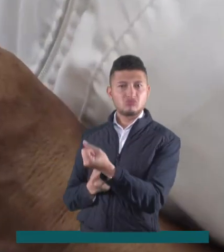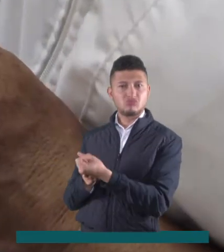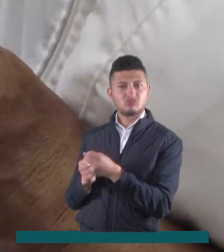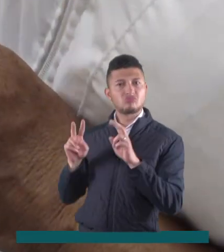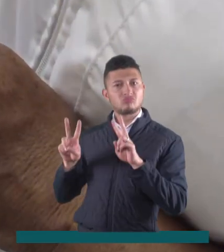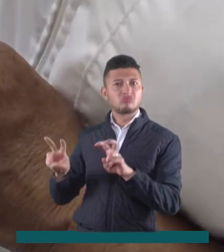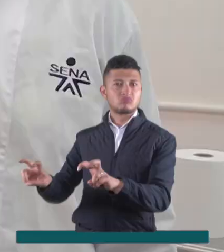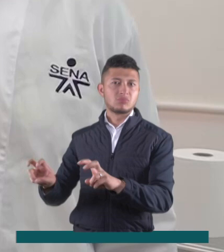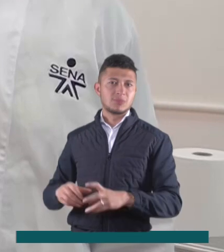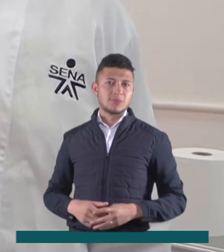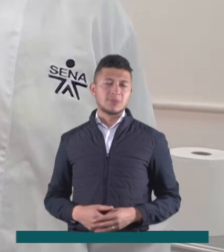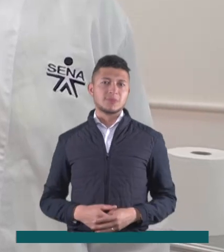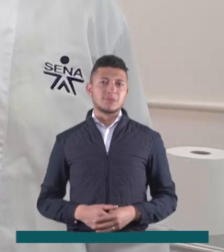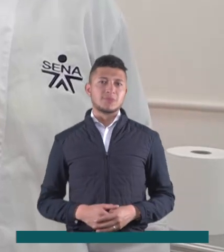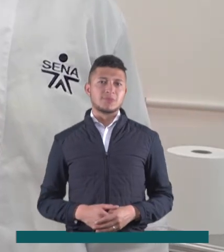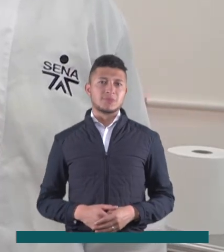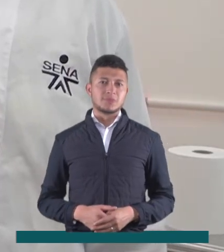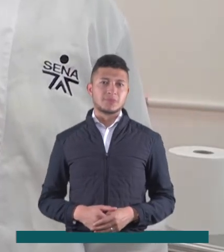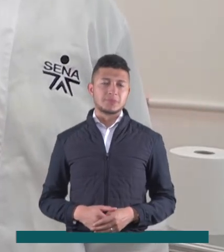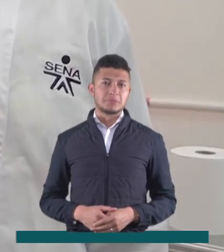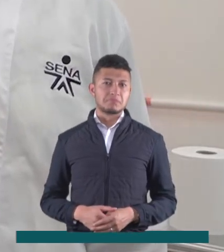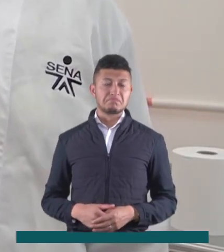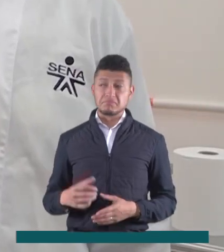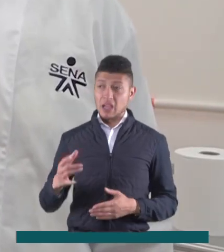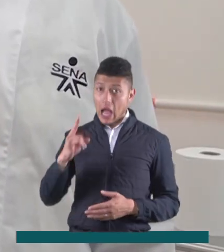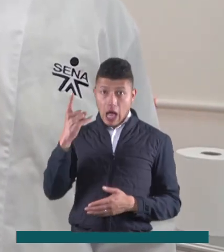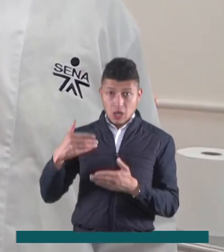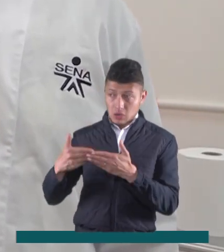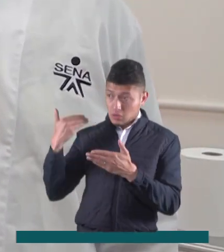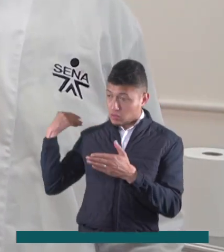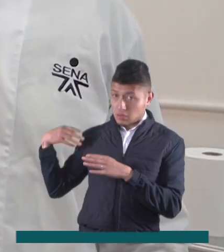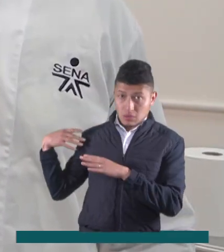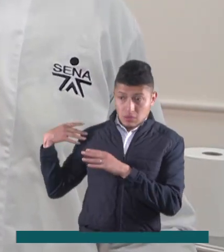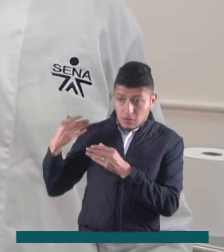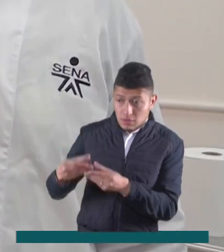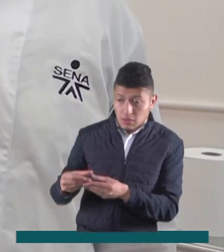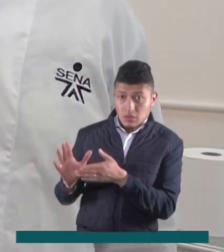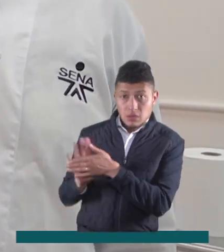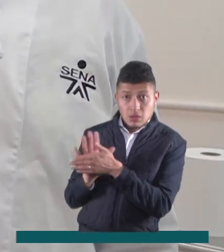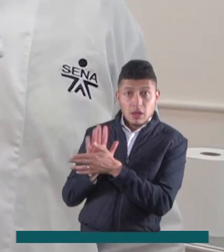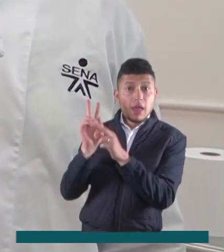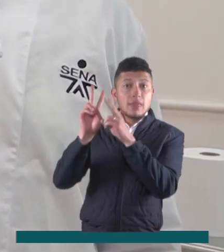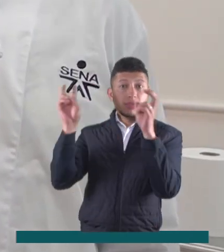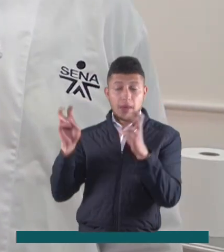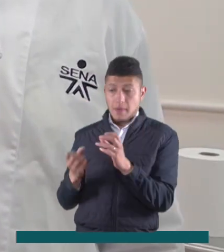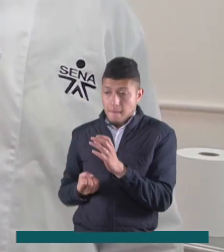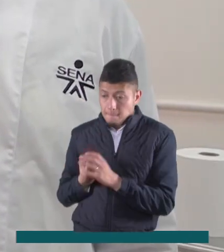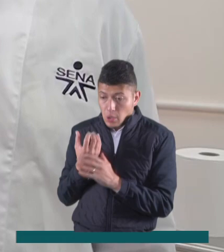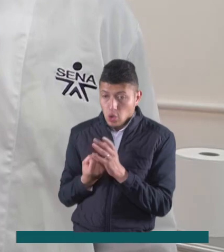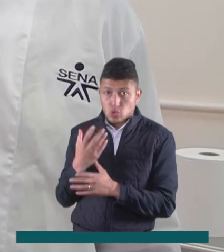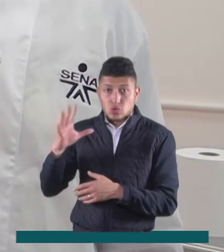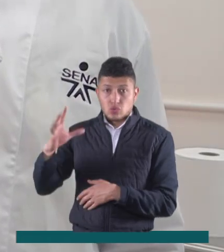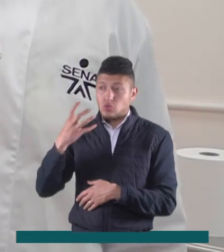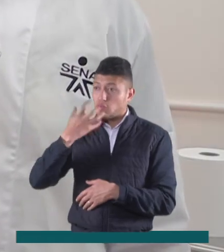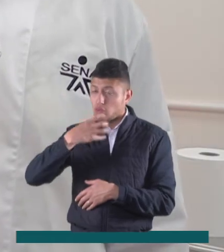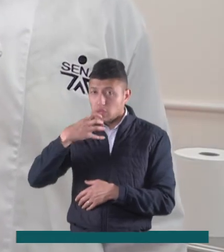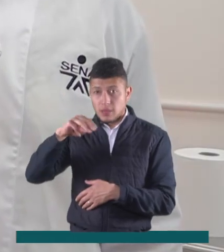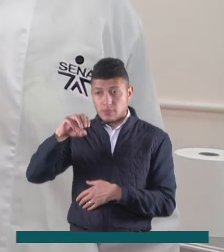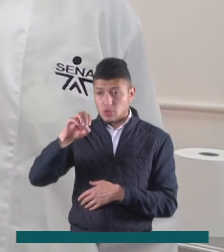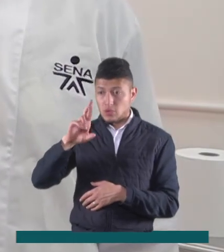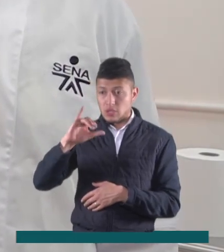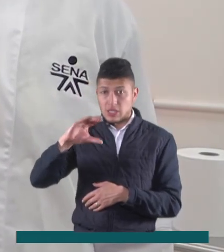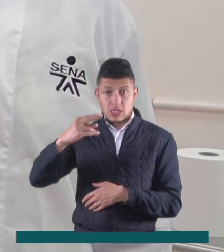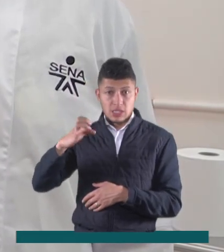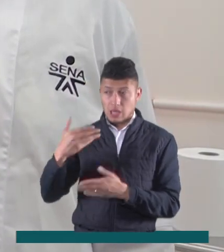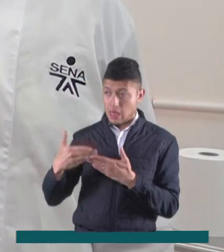un apoyo investigativo. Pues de hecho no hay antecedentes con respecto a la fabricación de productos a base de moriche como materia prima. Entonces